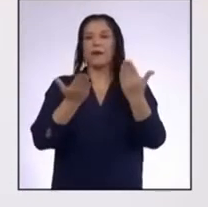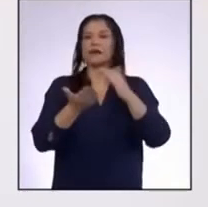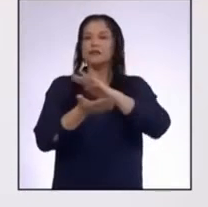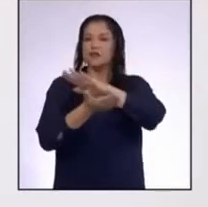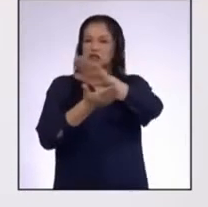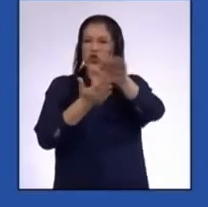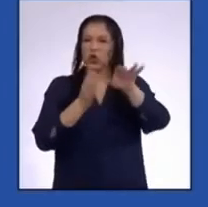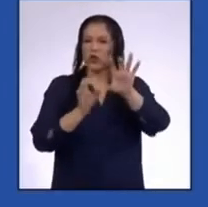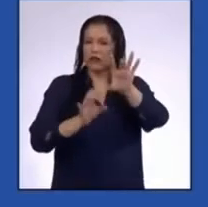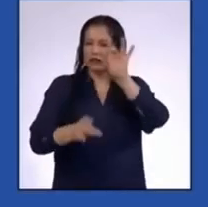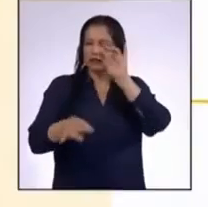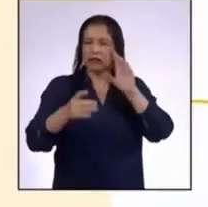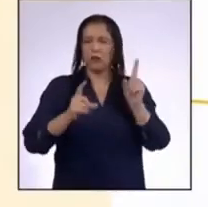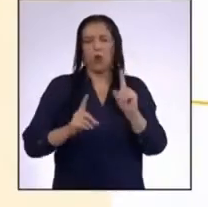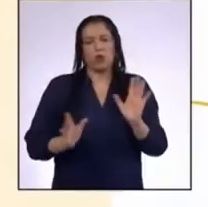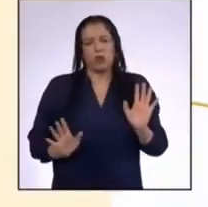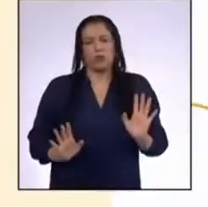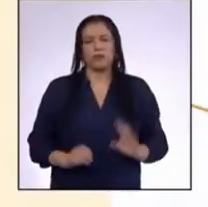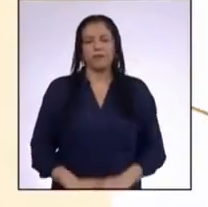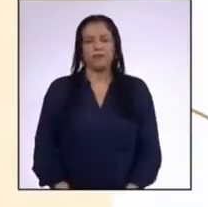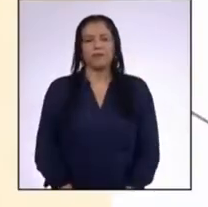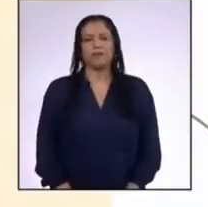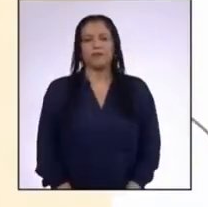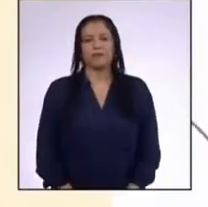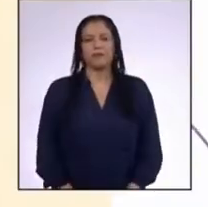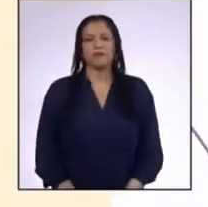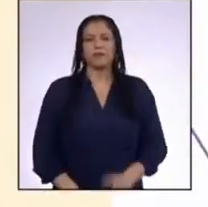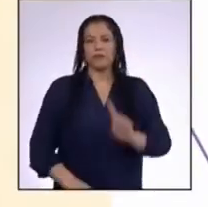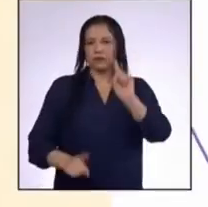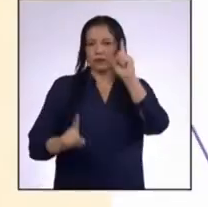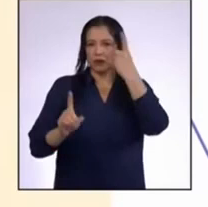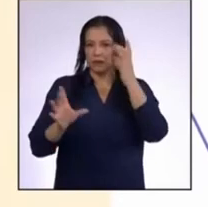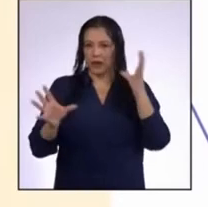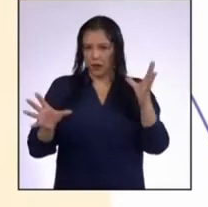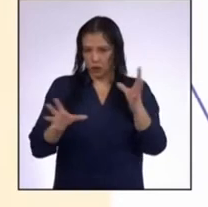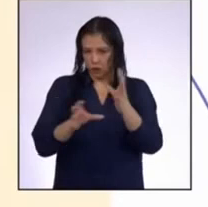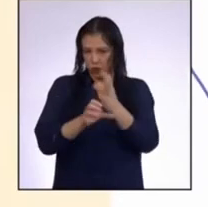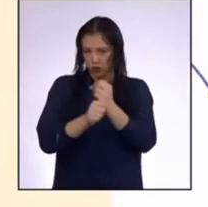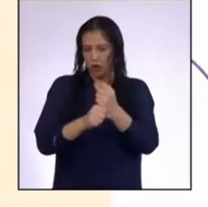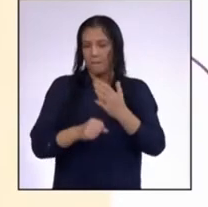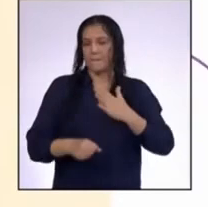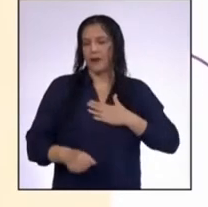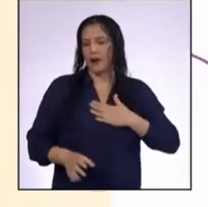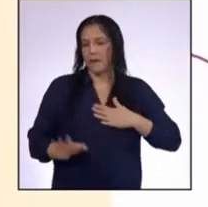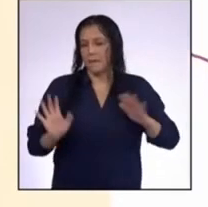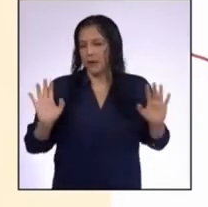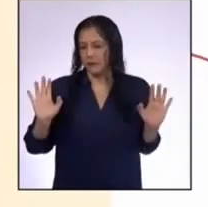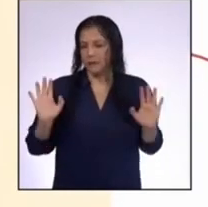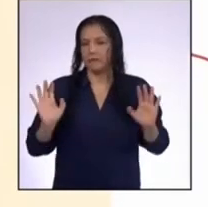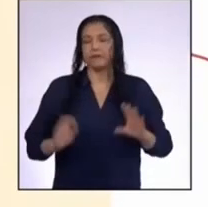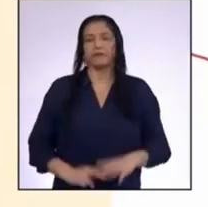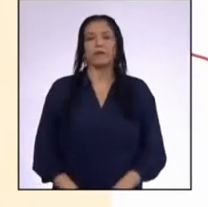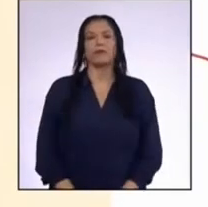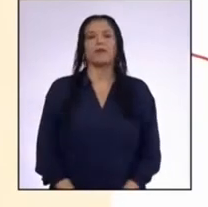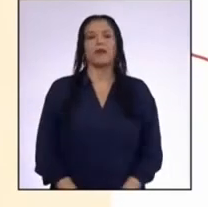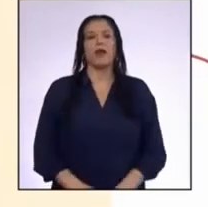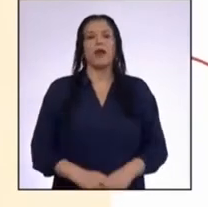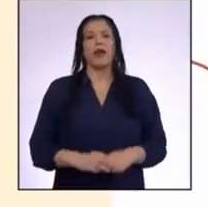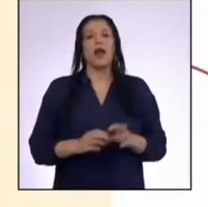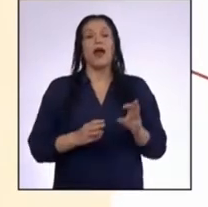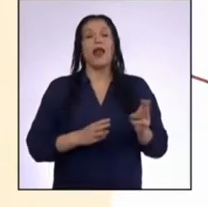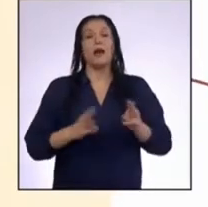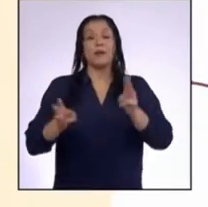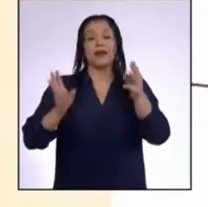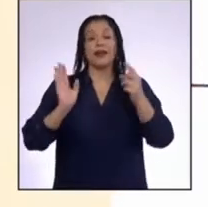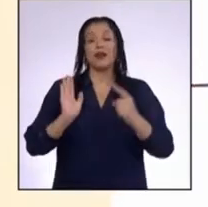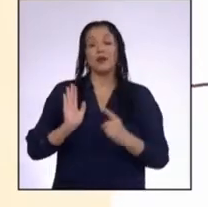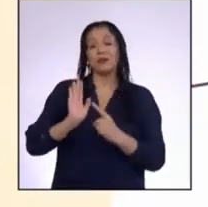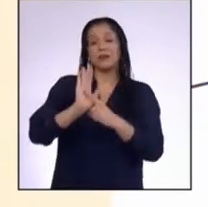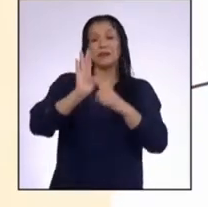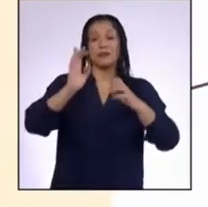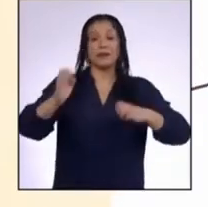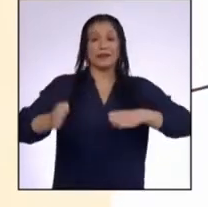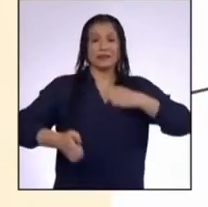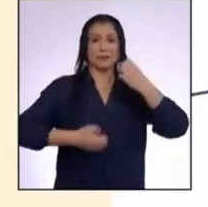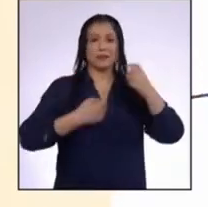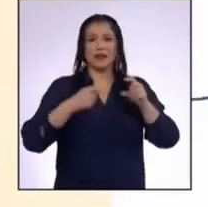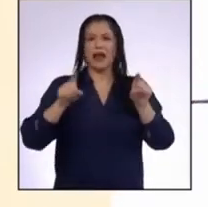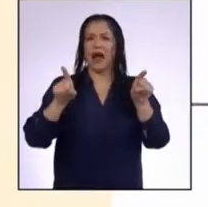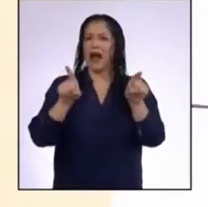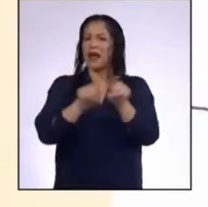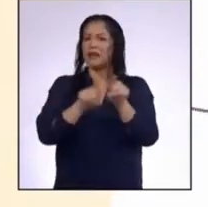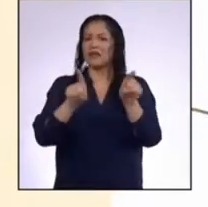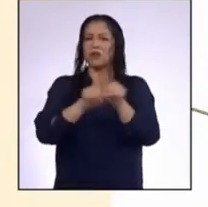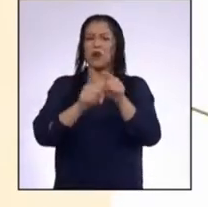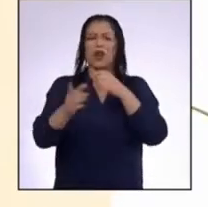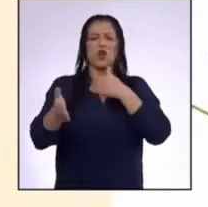todas o no Una primera conclusión para mí sería La forma en que expresamos las emociones es